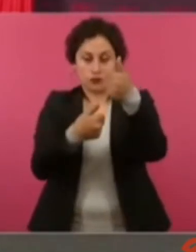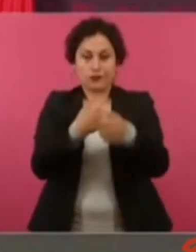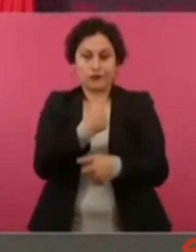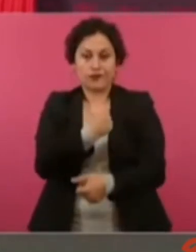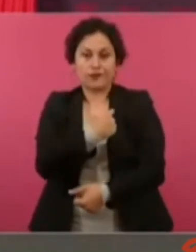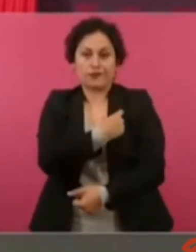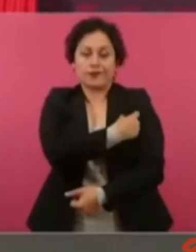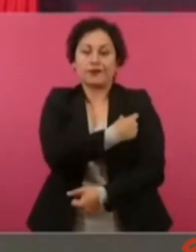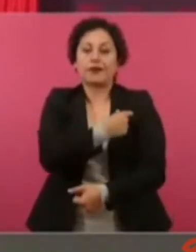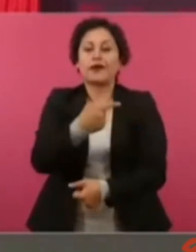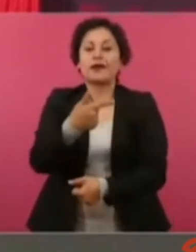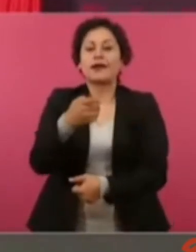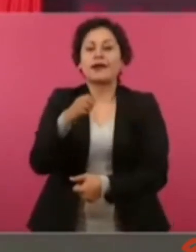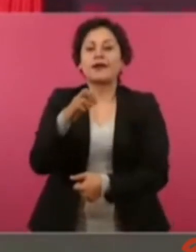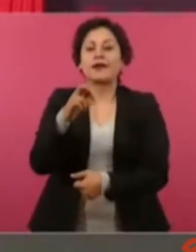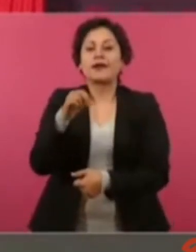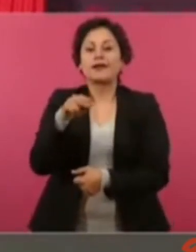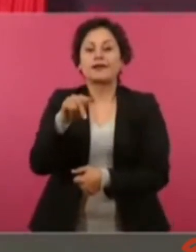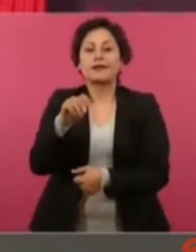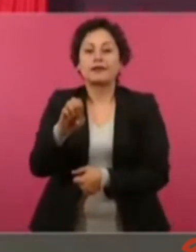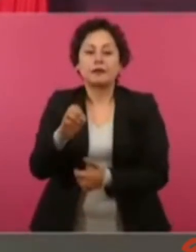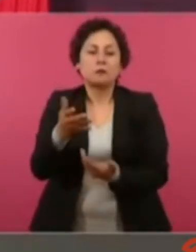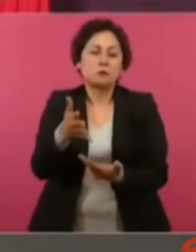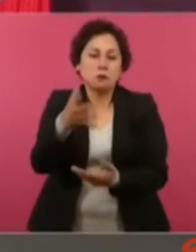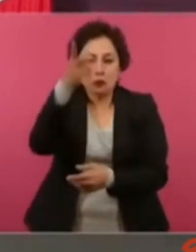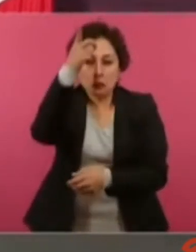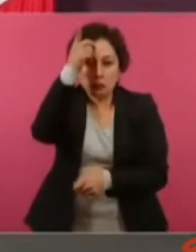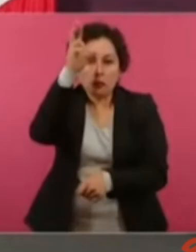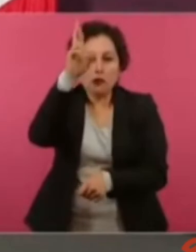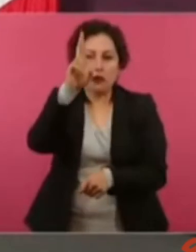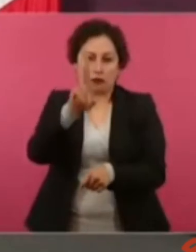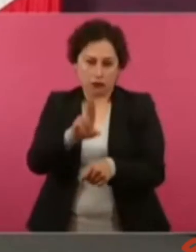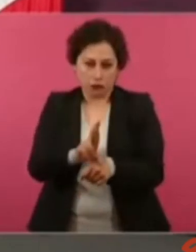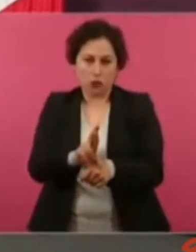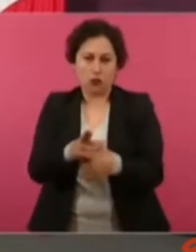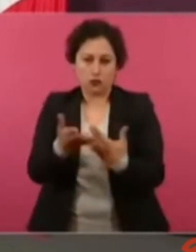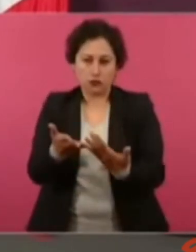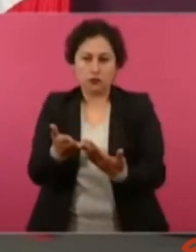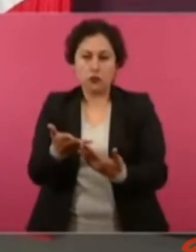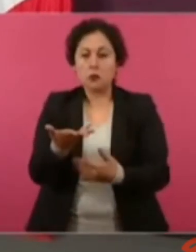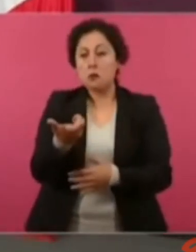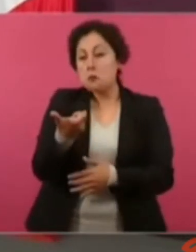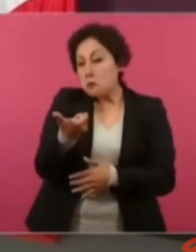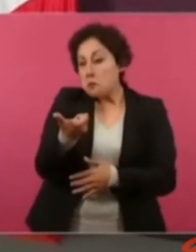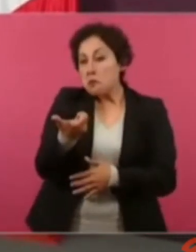que no tienen mucho dinero.